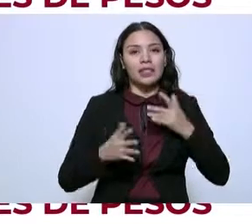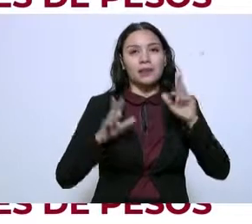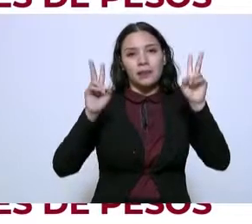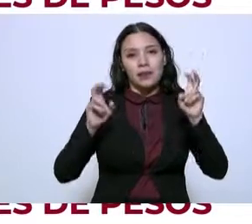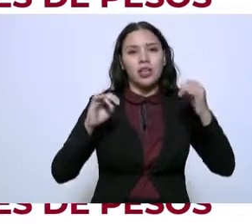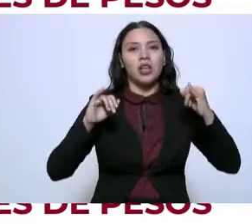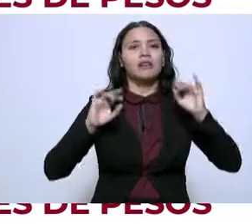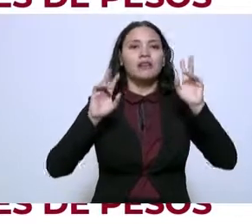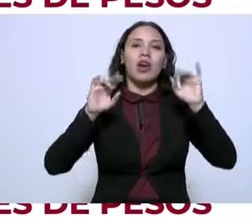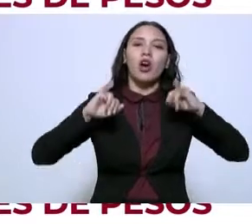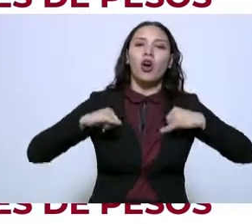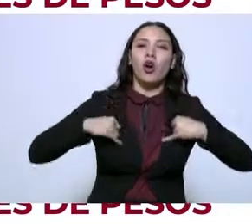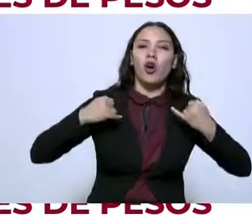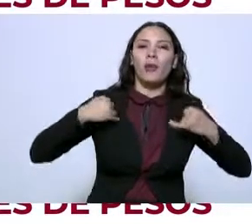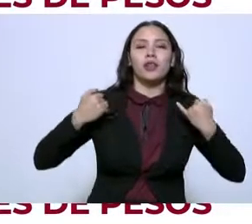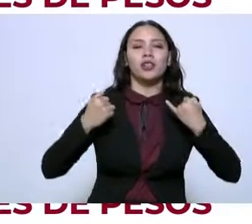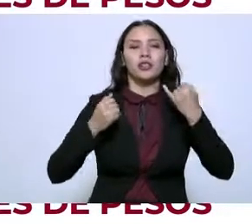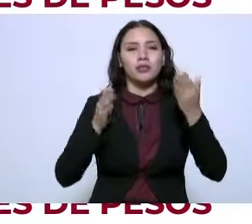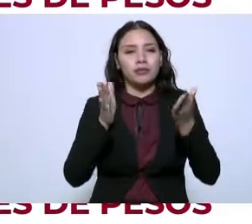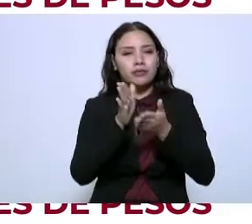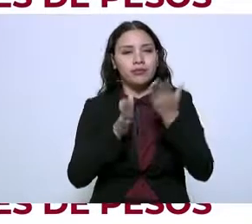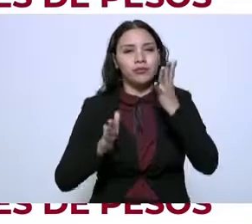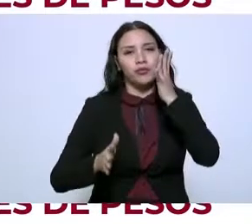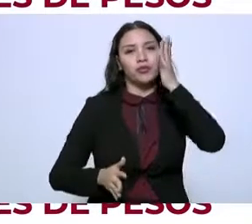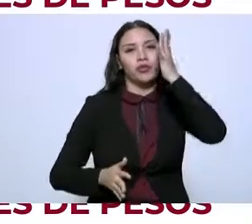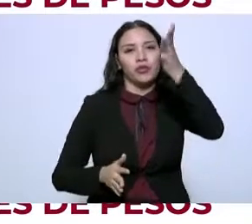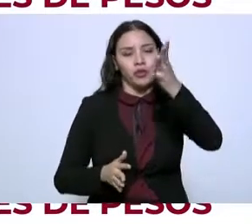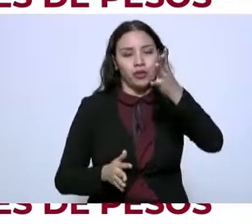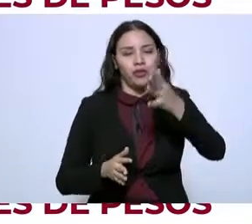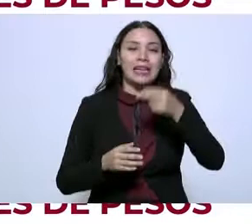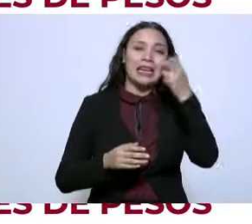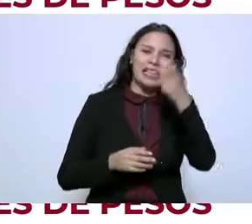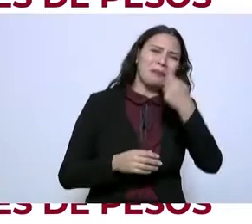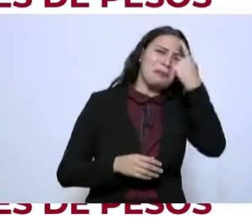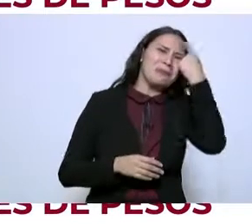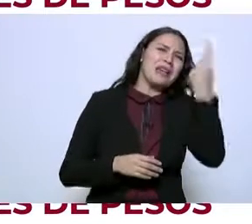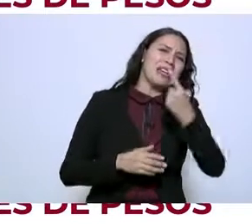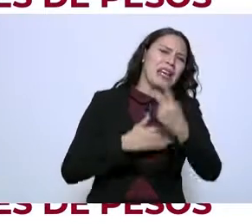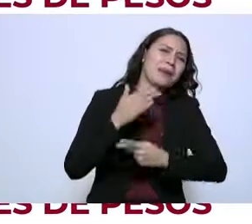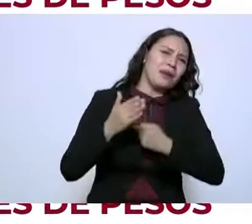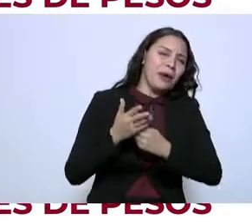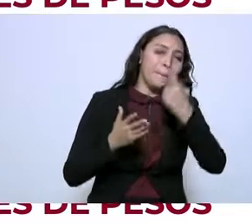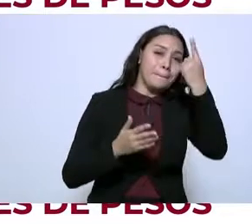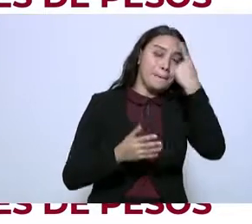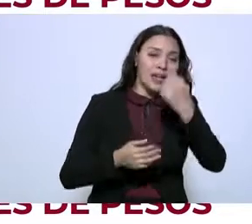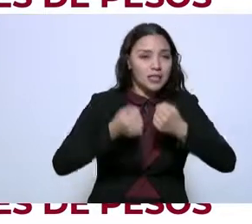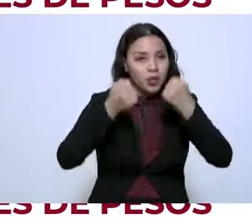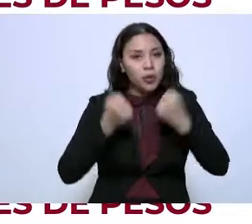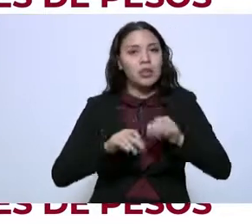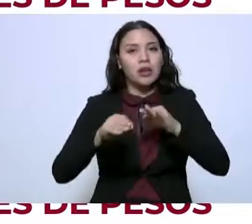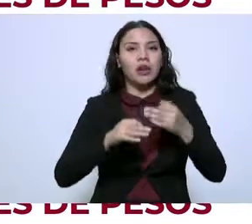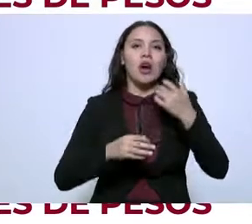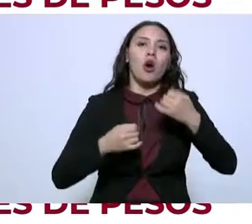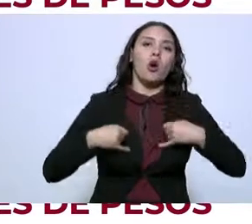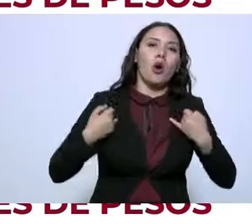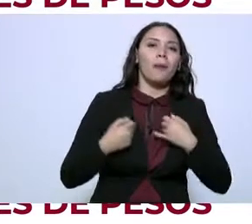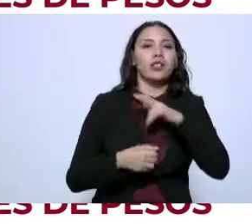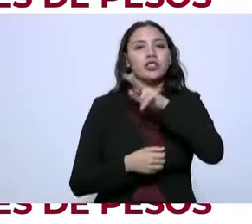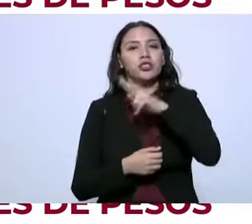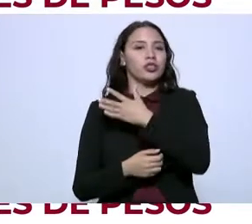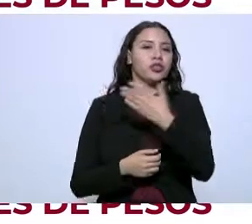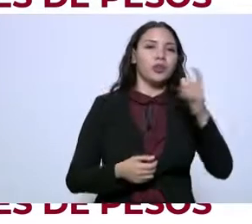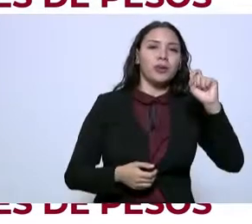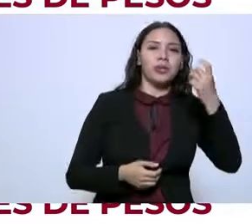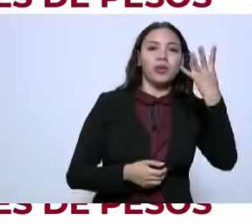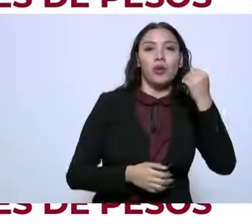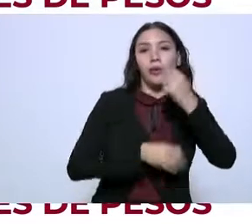Construyendo el Futuro. Este programa para garantizar trabajo a todos los jóvenes entre 18 y 29 años. Este